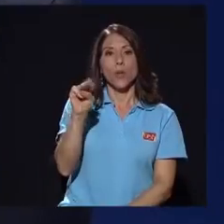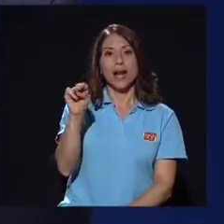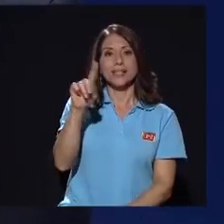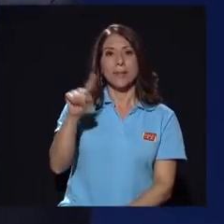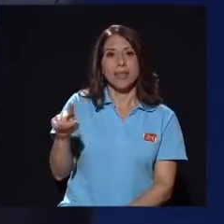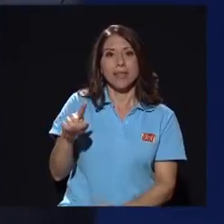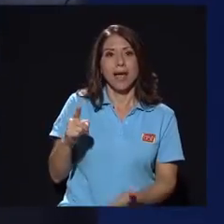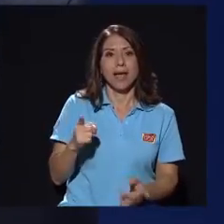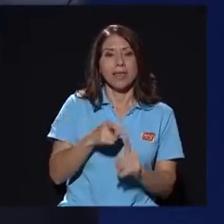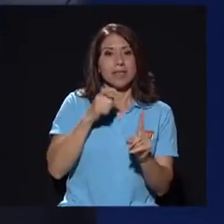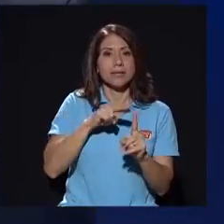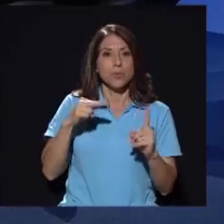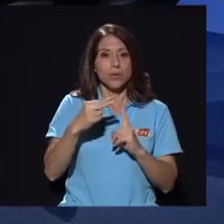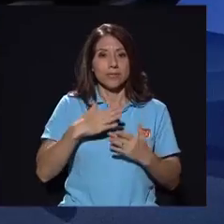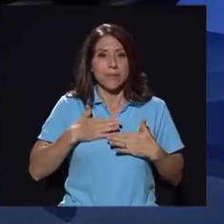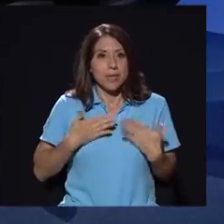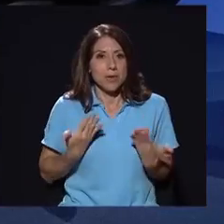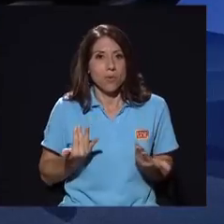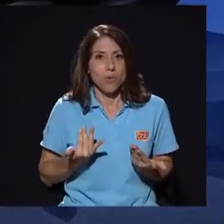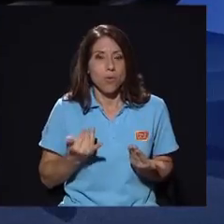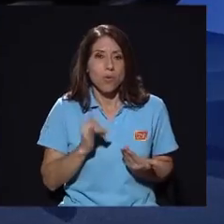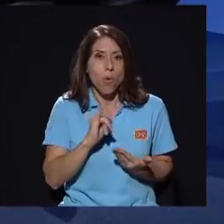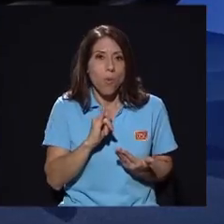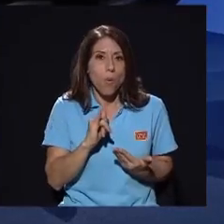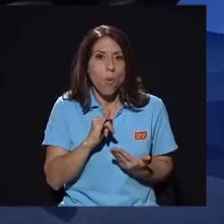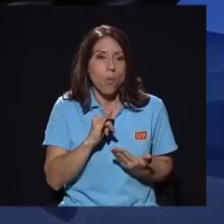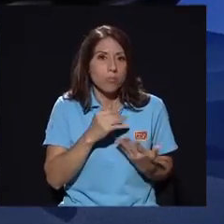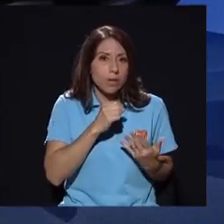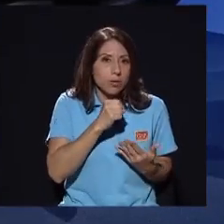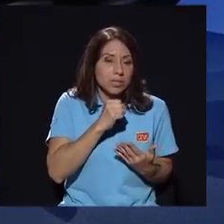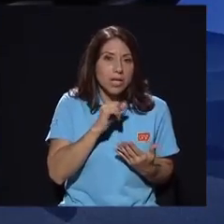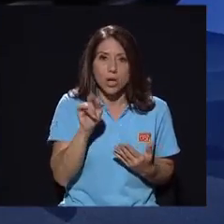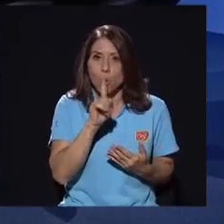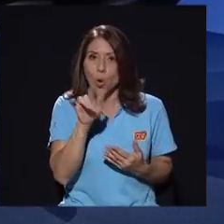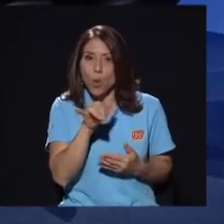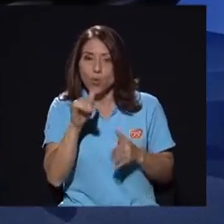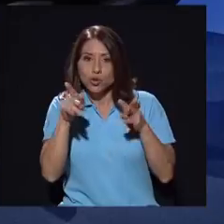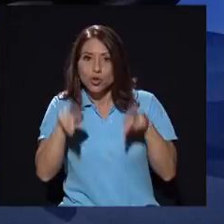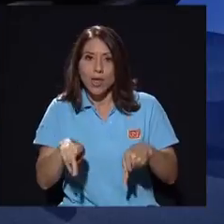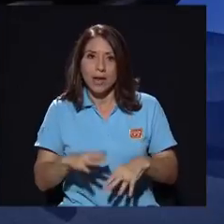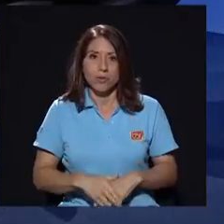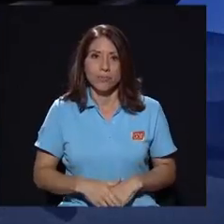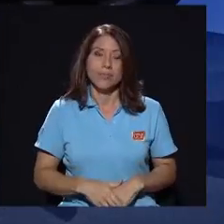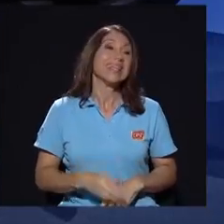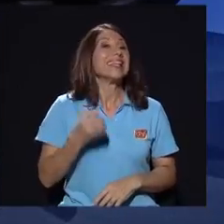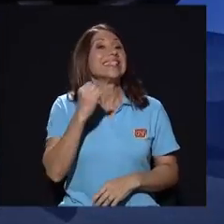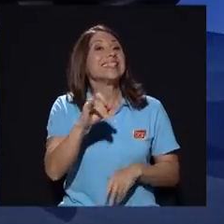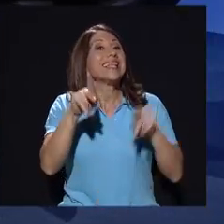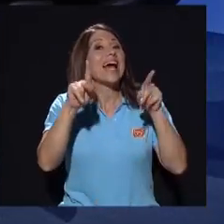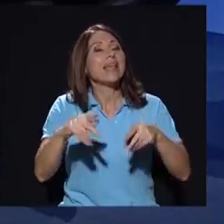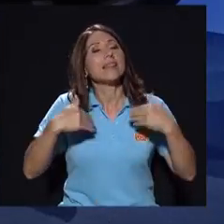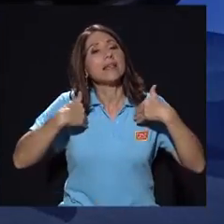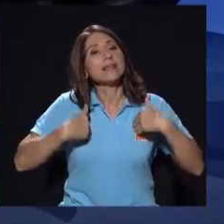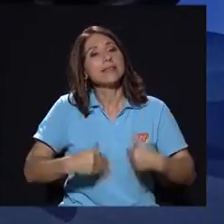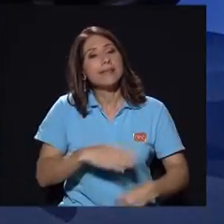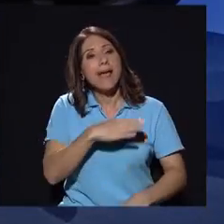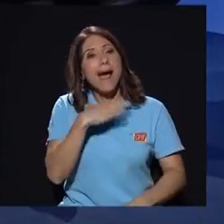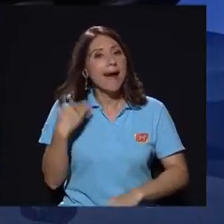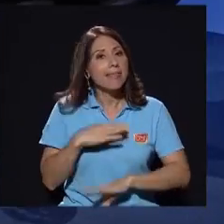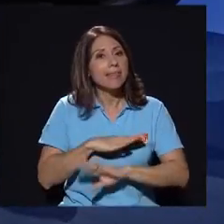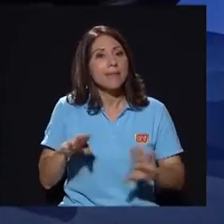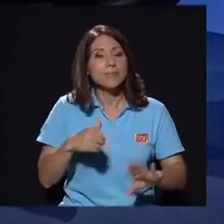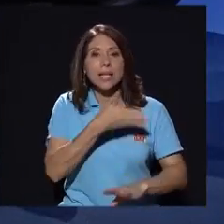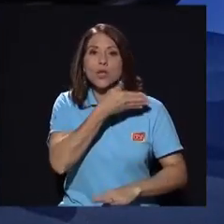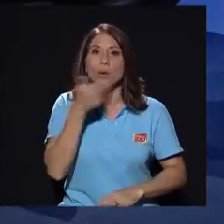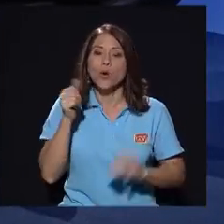periodista sino como ciudadano yo creo Marlon que si eso pasa si la gente se harta eso es lo mejor que nos puede pasar